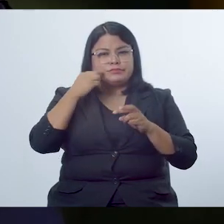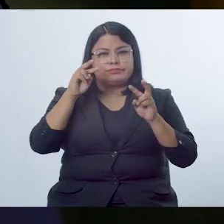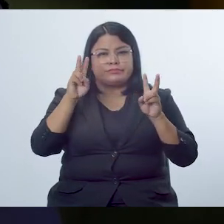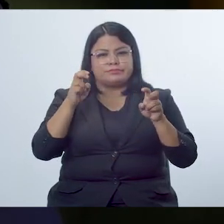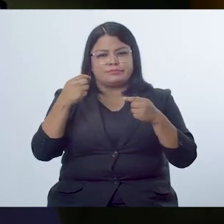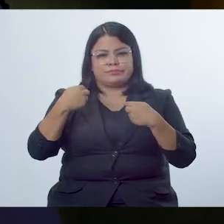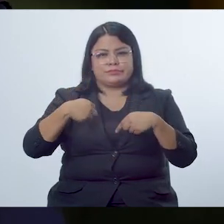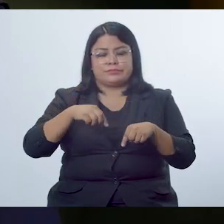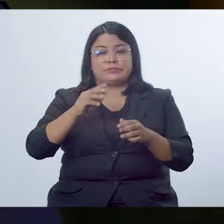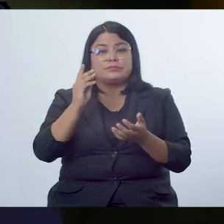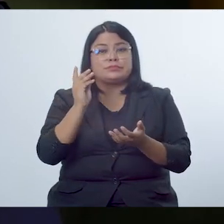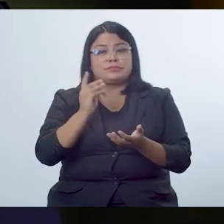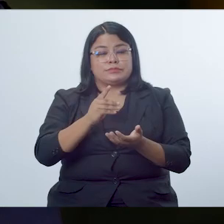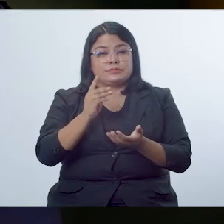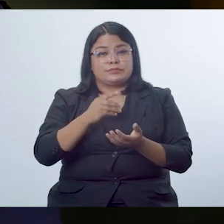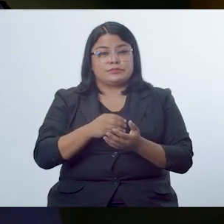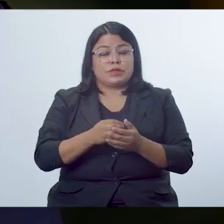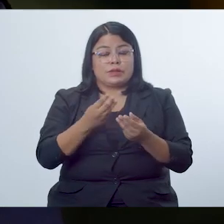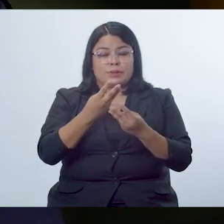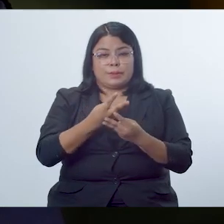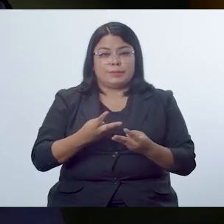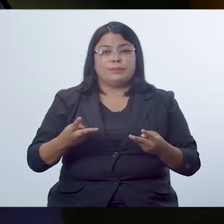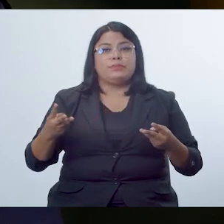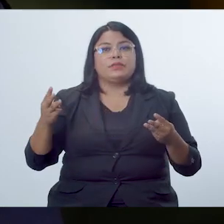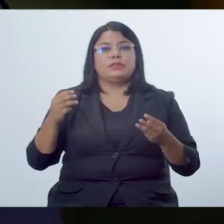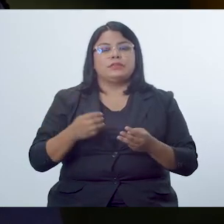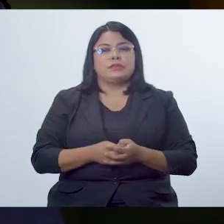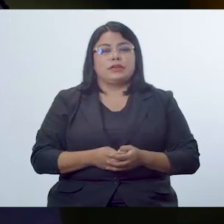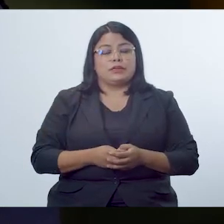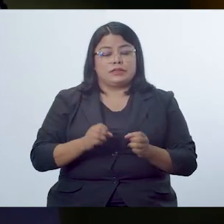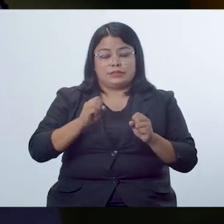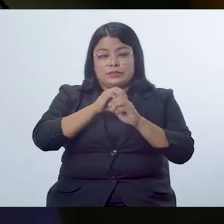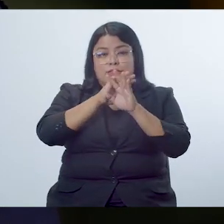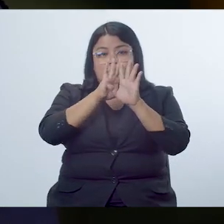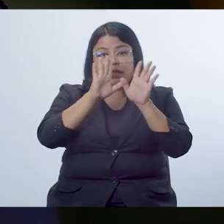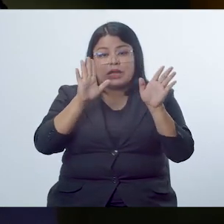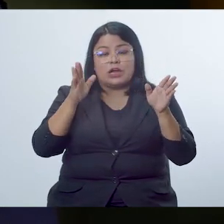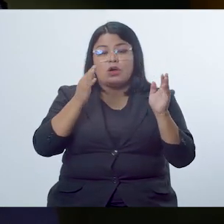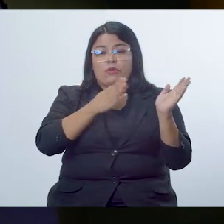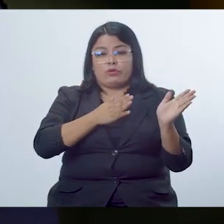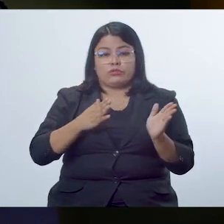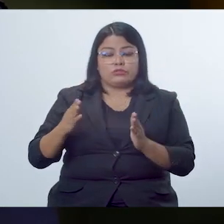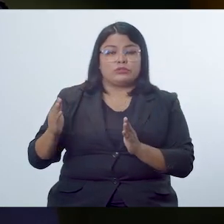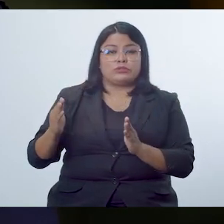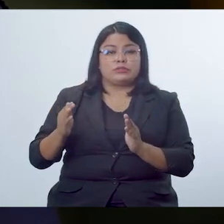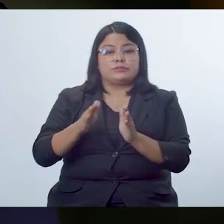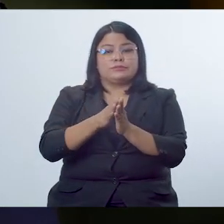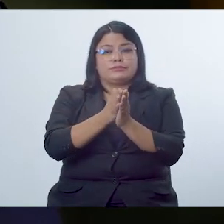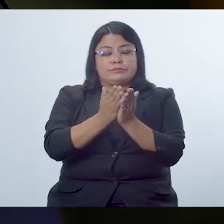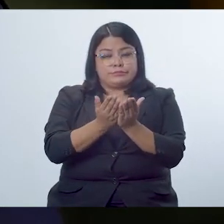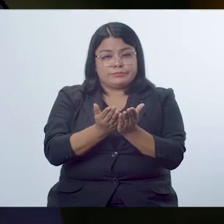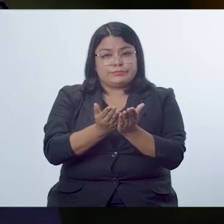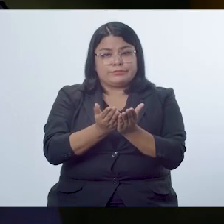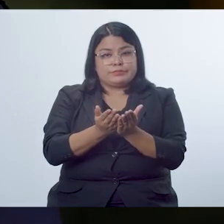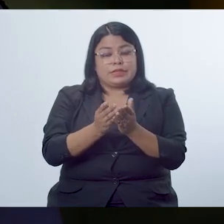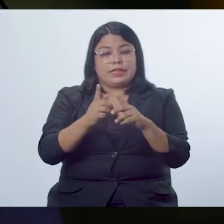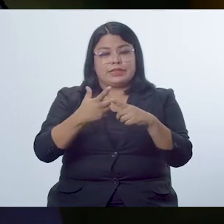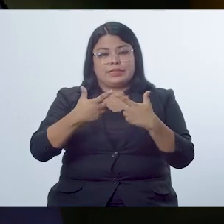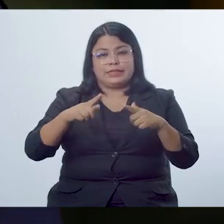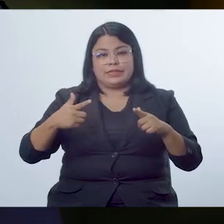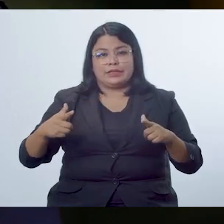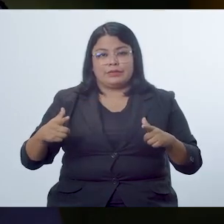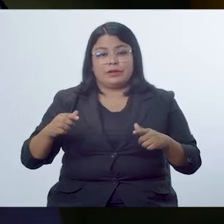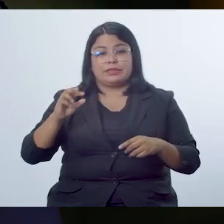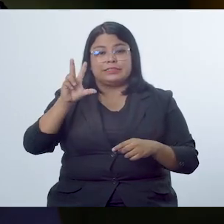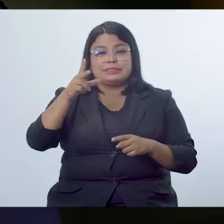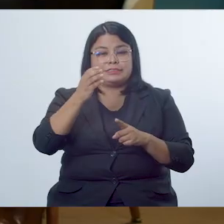tema de la secuencia didáctica que se usa en los materiales y por supuesto cómo está estructurado el libro de texto de lenguaje